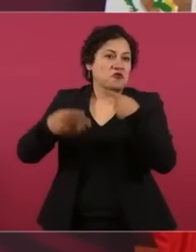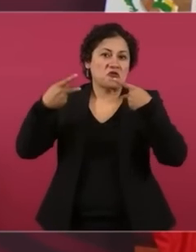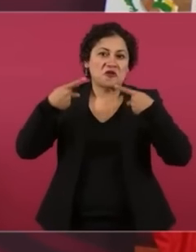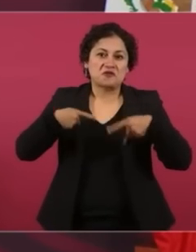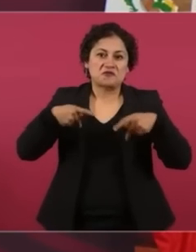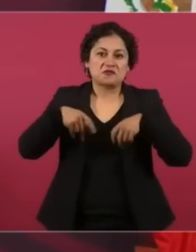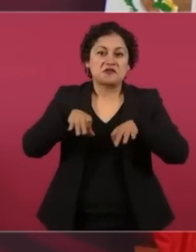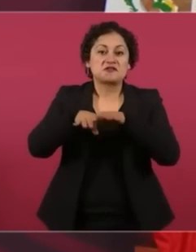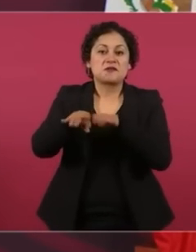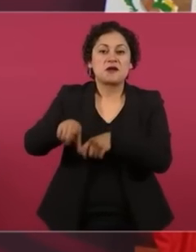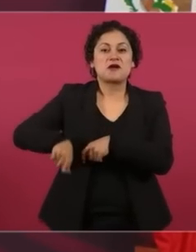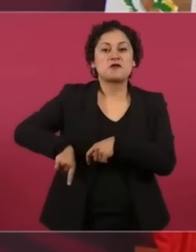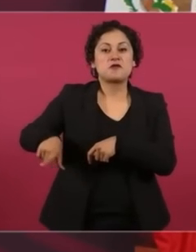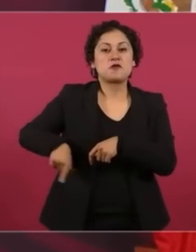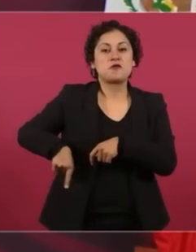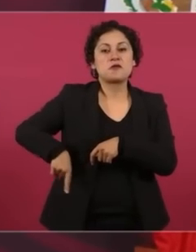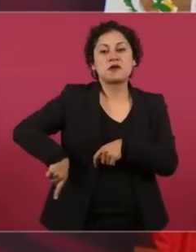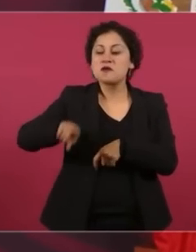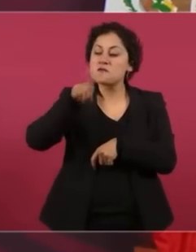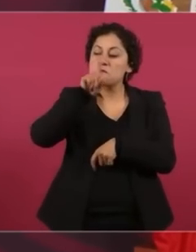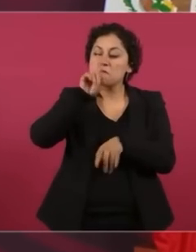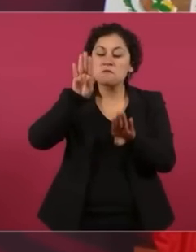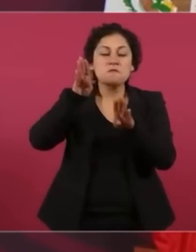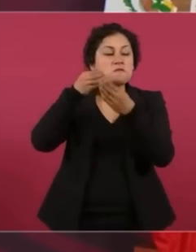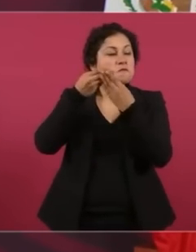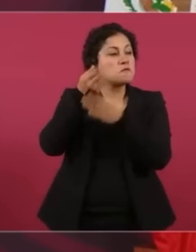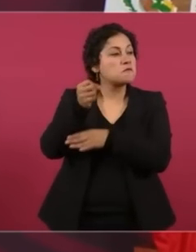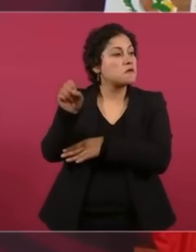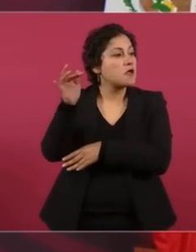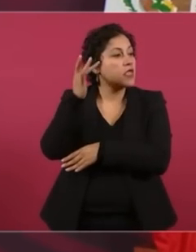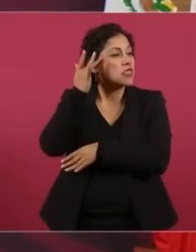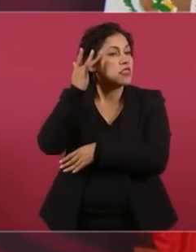nivel, una burocracia dorada,